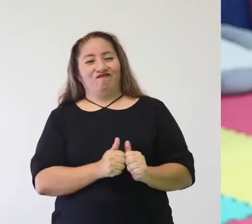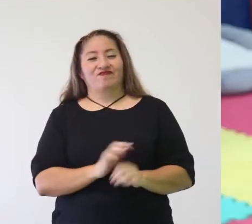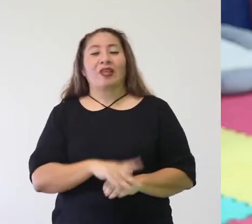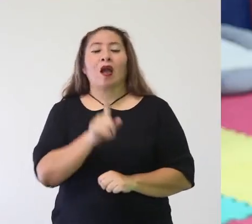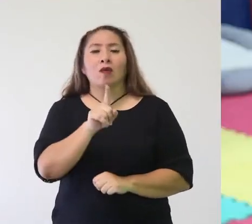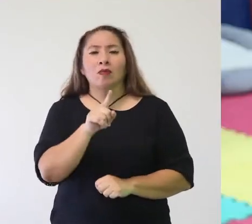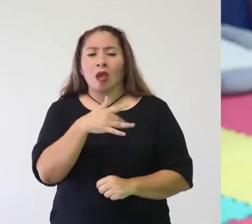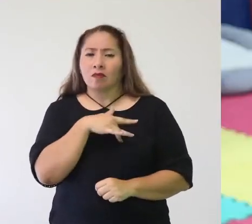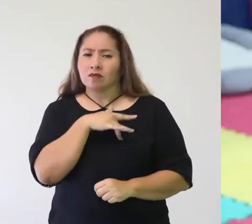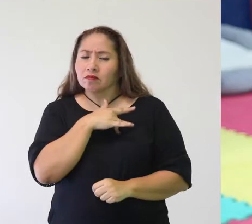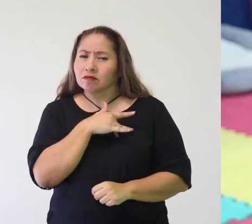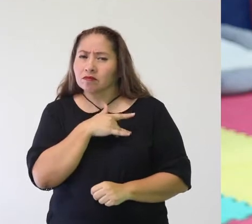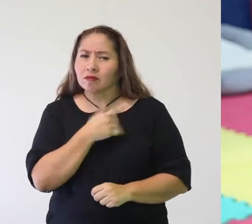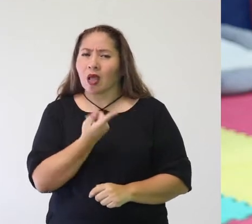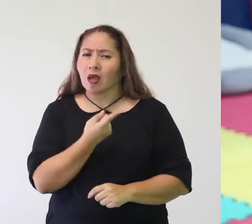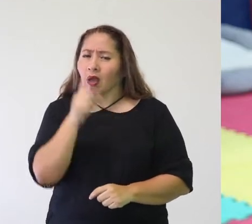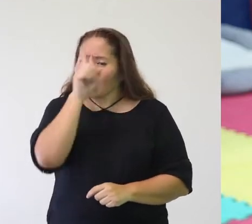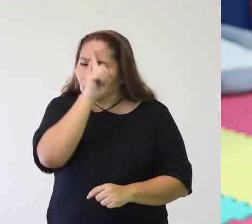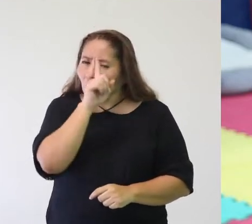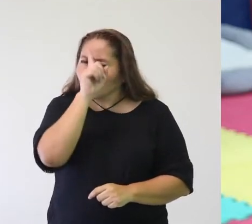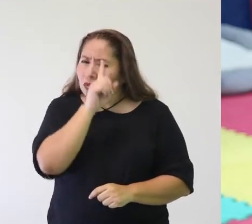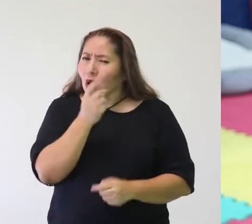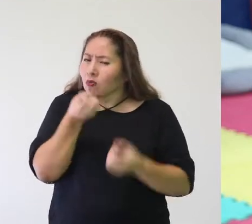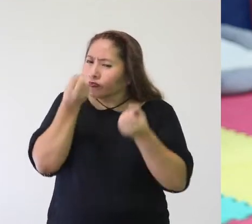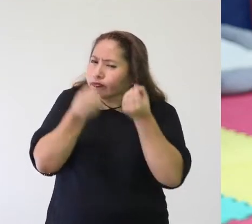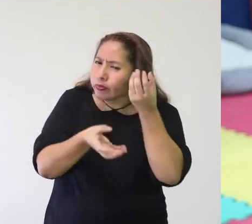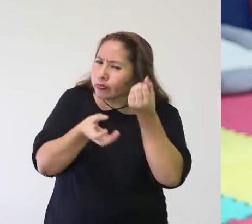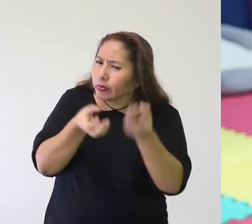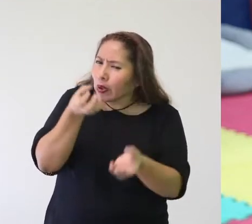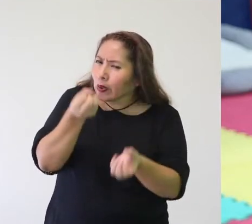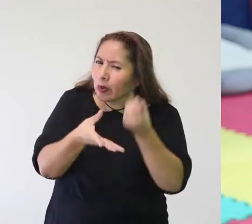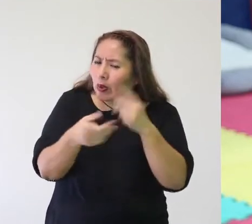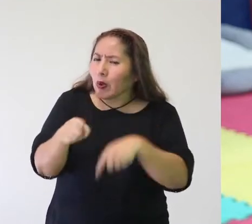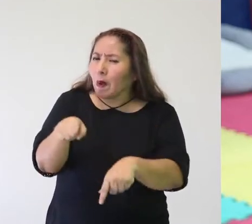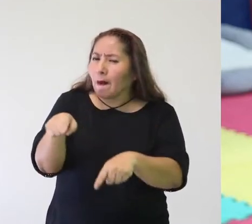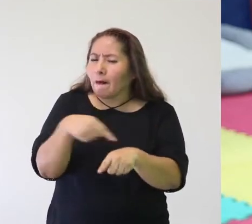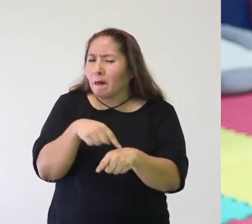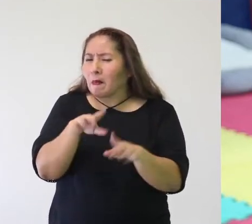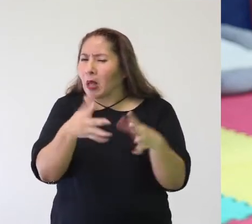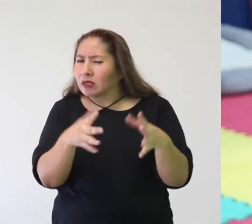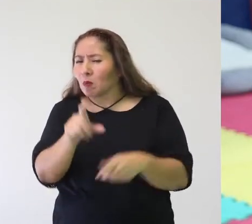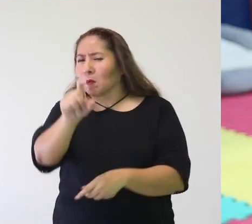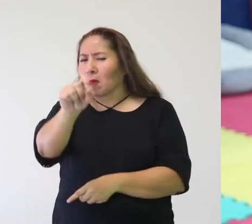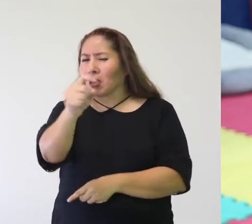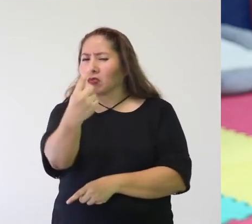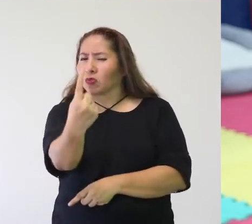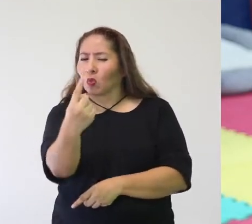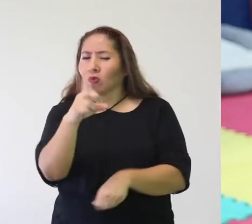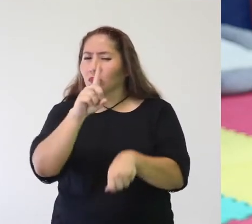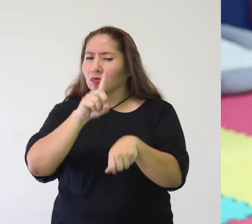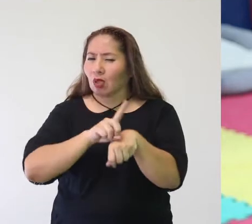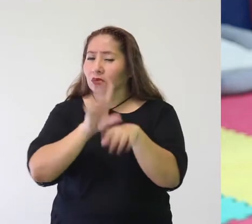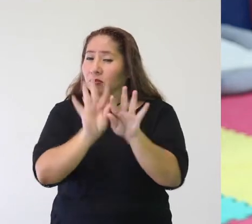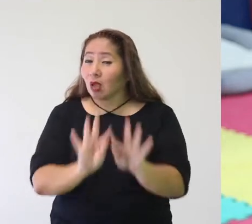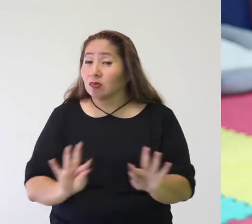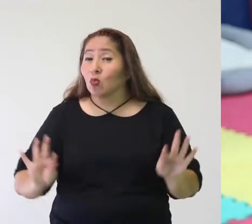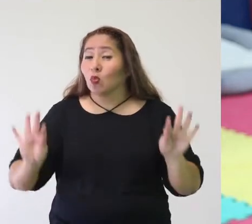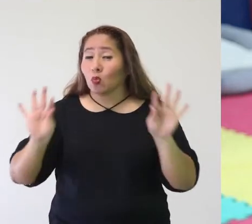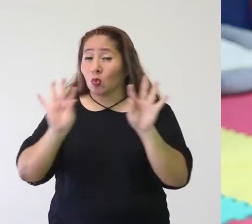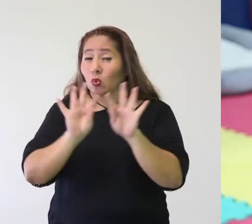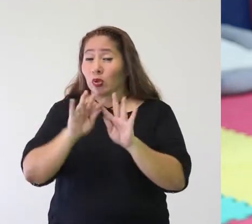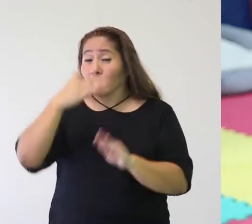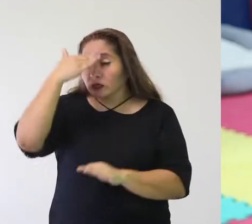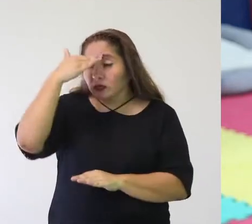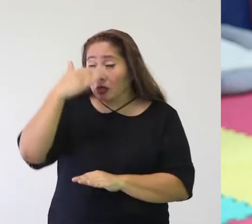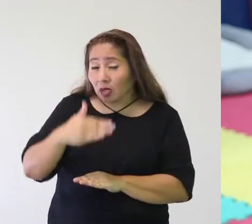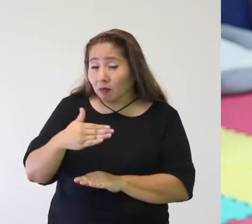Si estos tips o técnicas las aplicas durante el lapso de 21 días, es importante que sepas que se